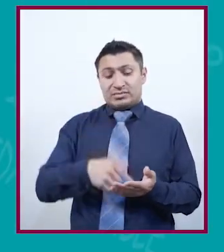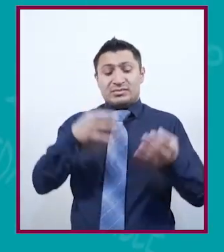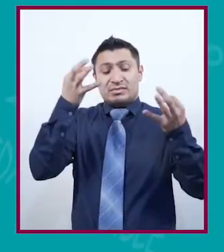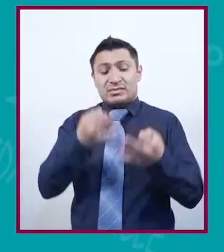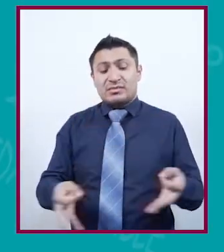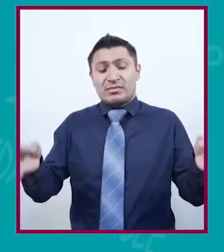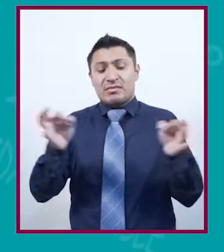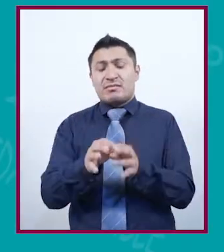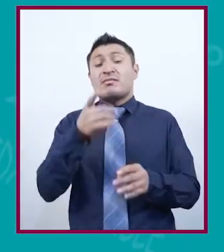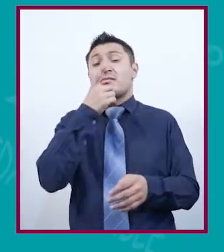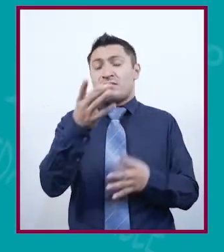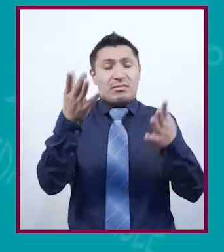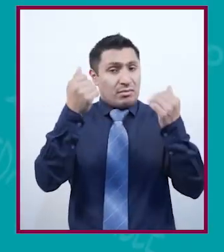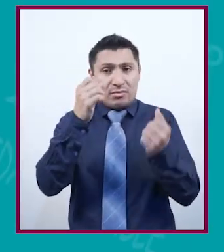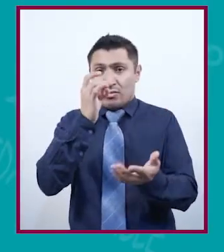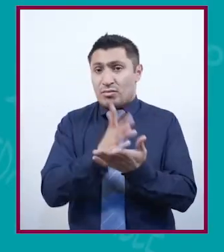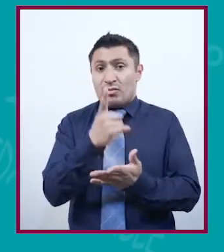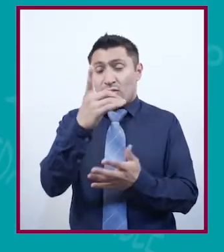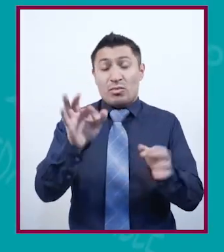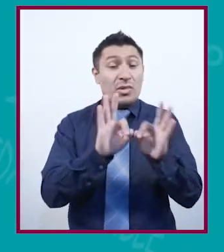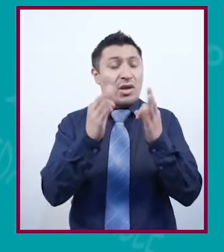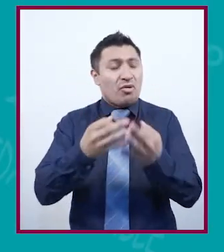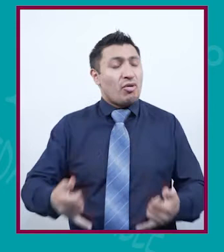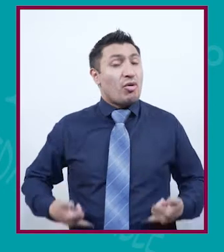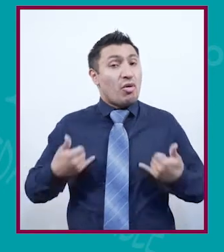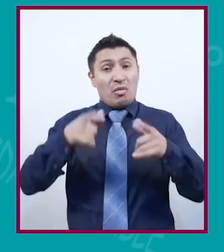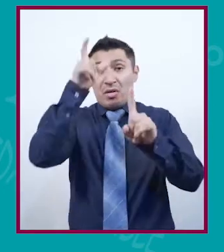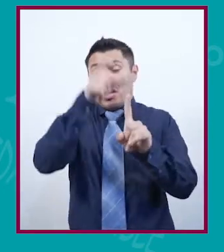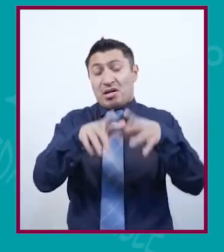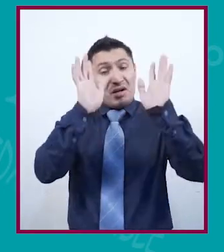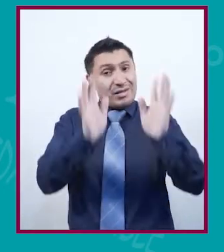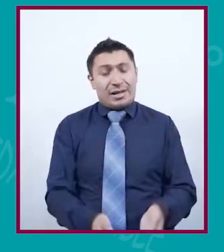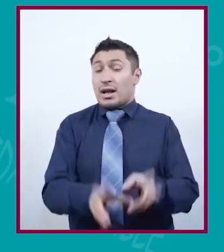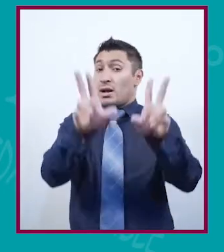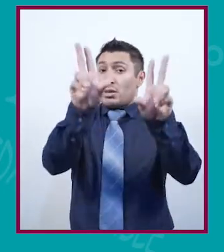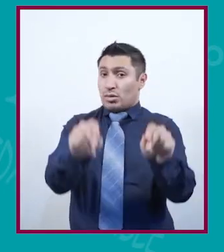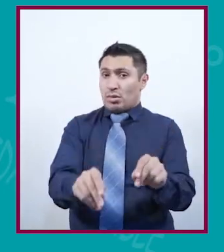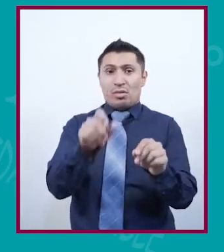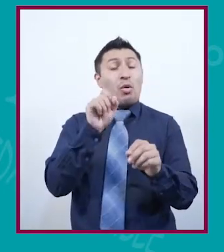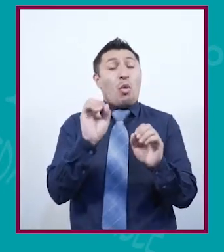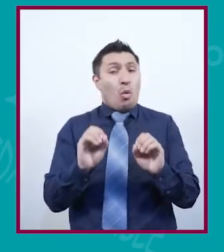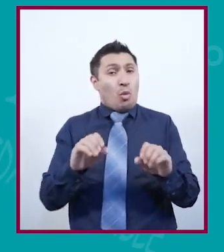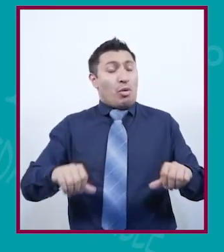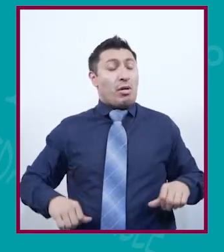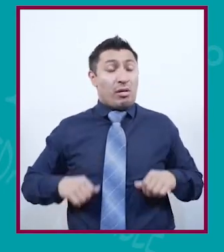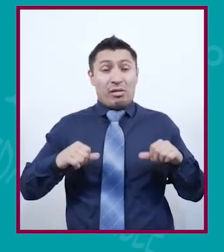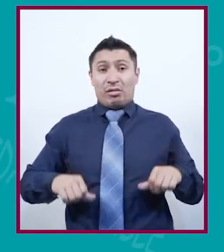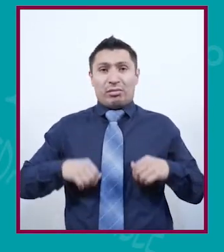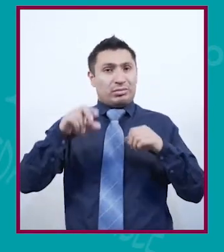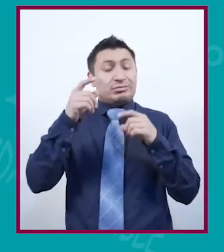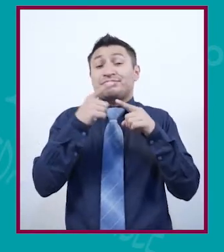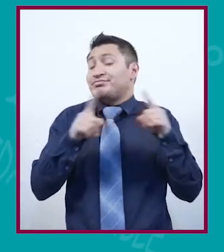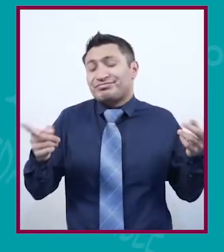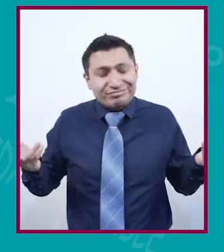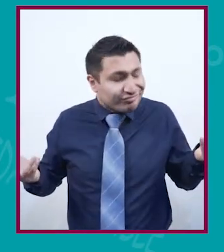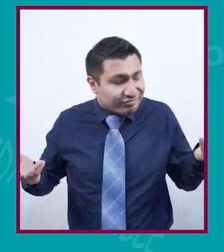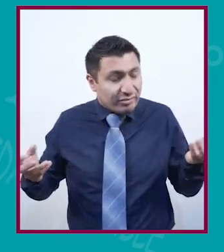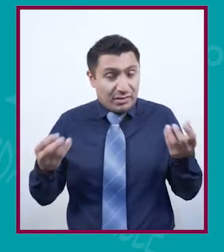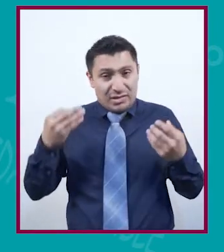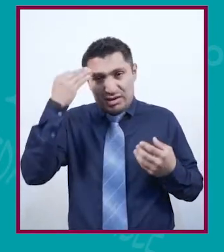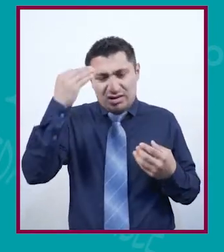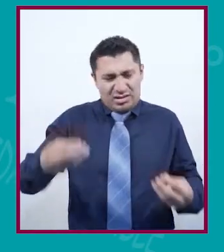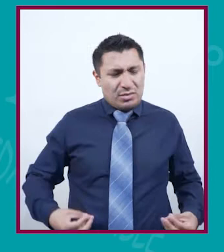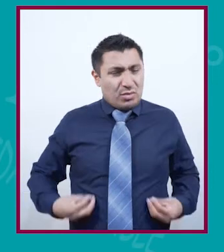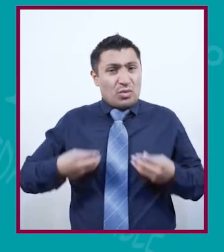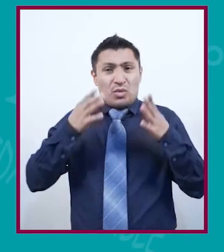pertinente subrayar que no existe una sola forma de ser joven, ni siquiera de ser adolescente, y